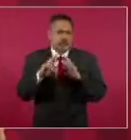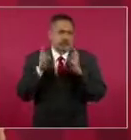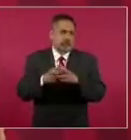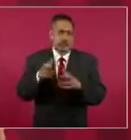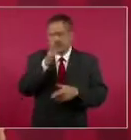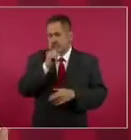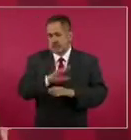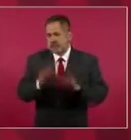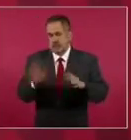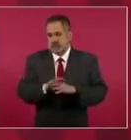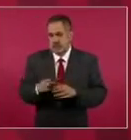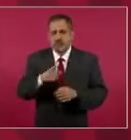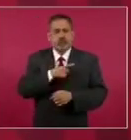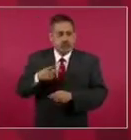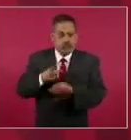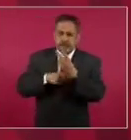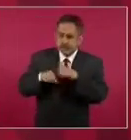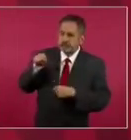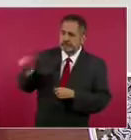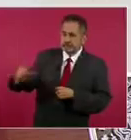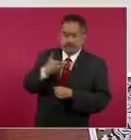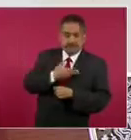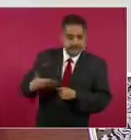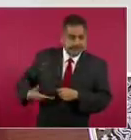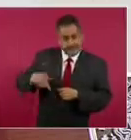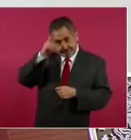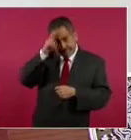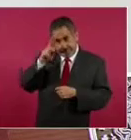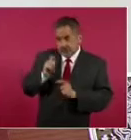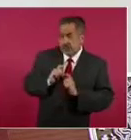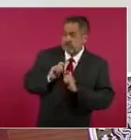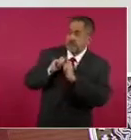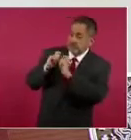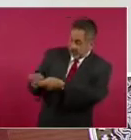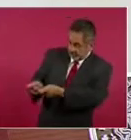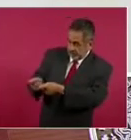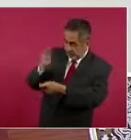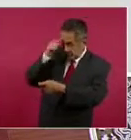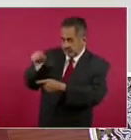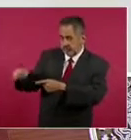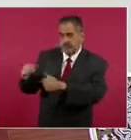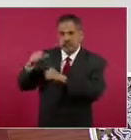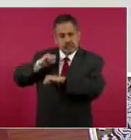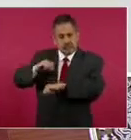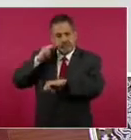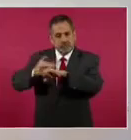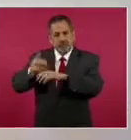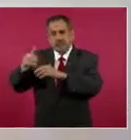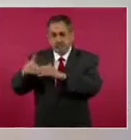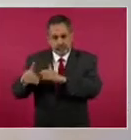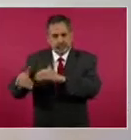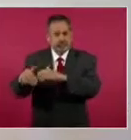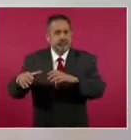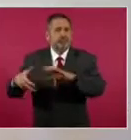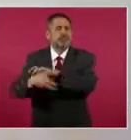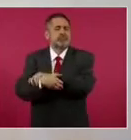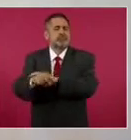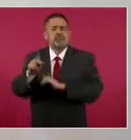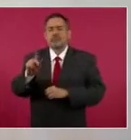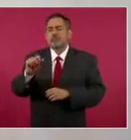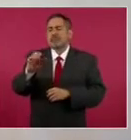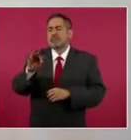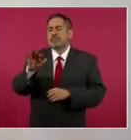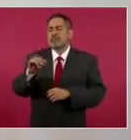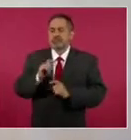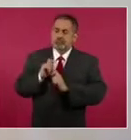presidente que debe de recibir la